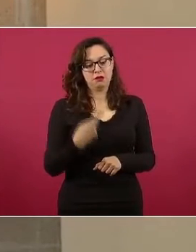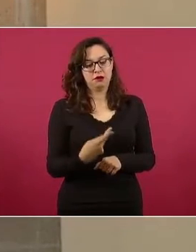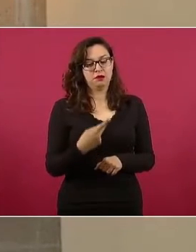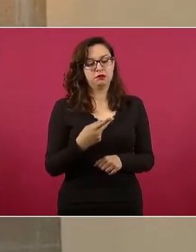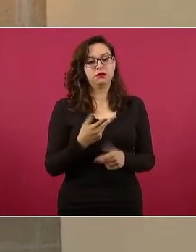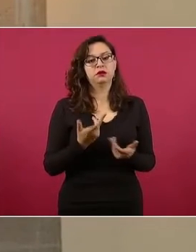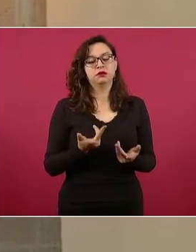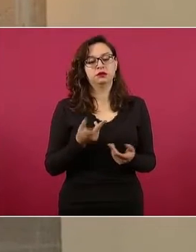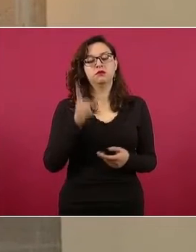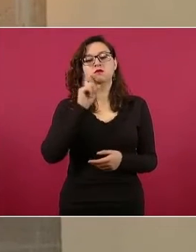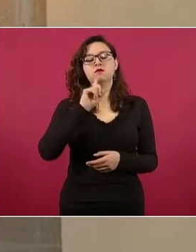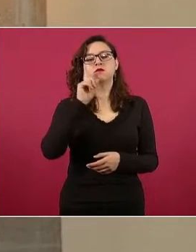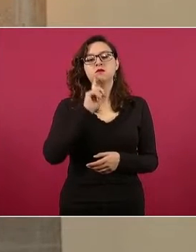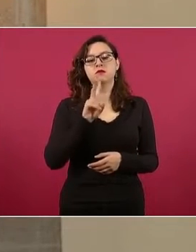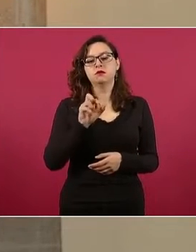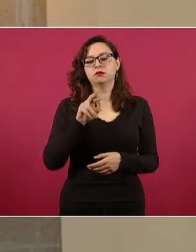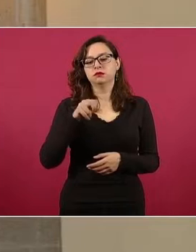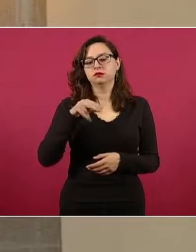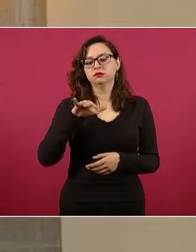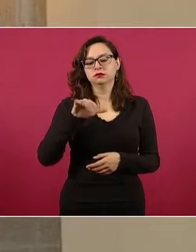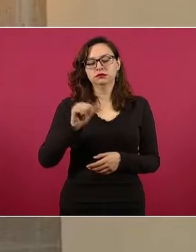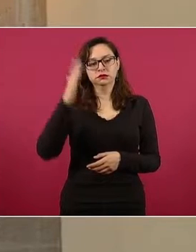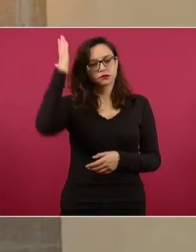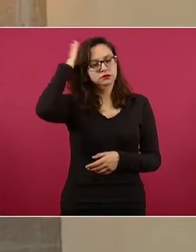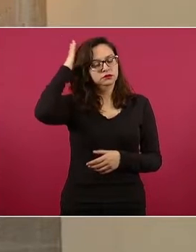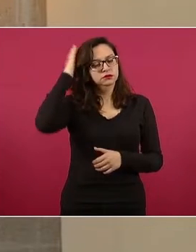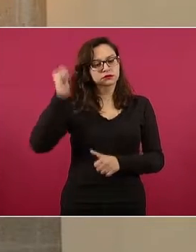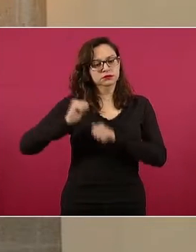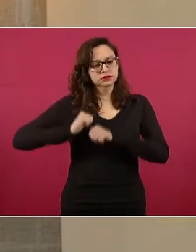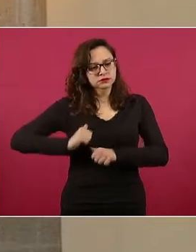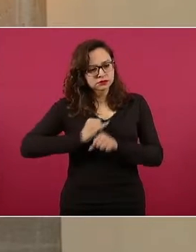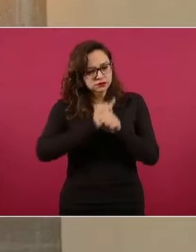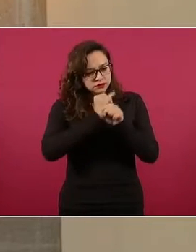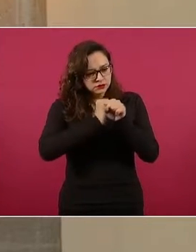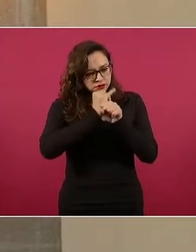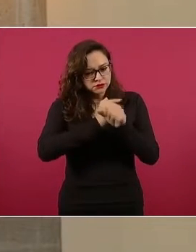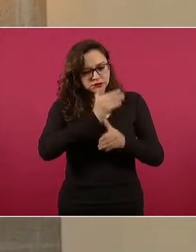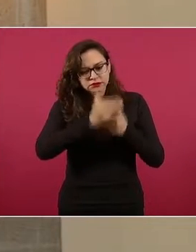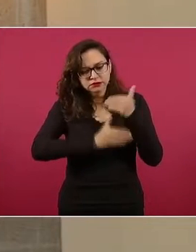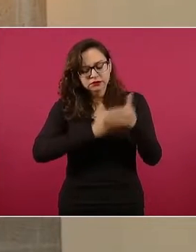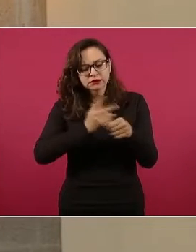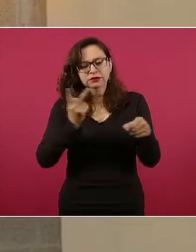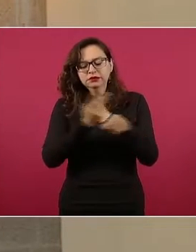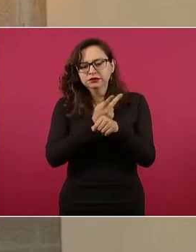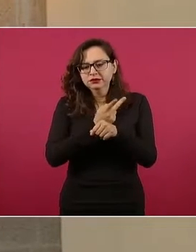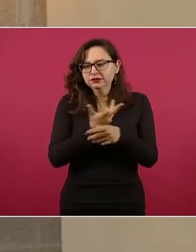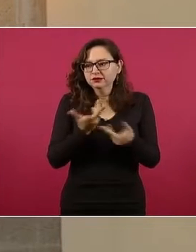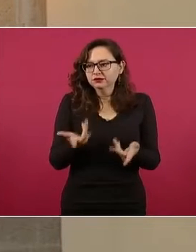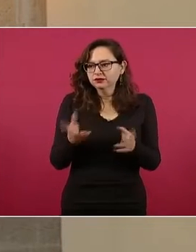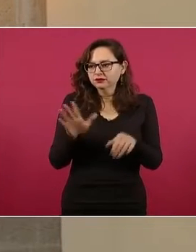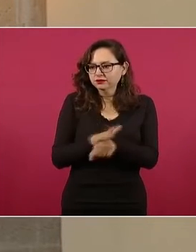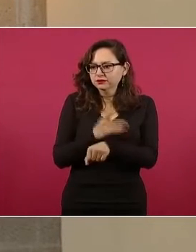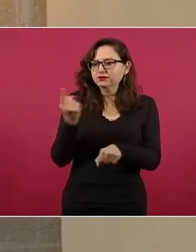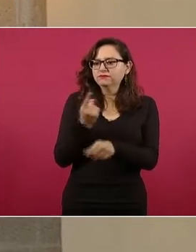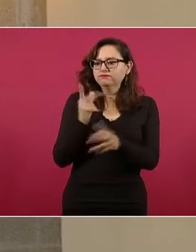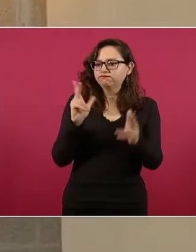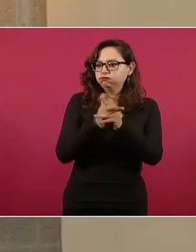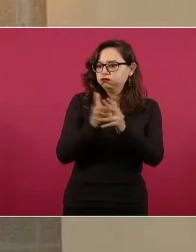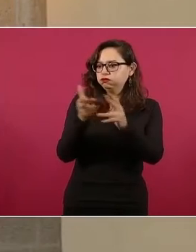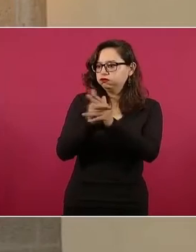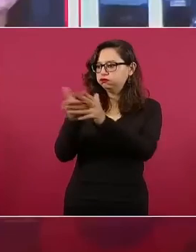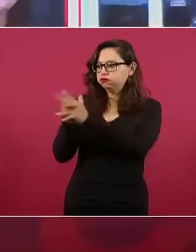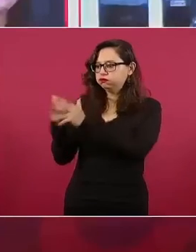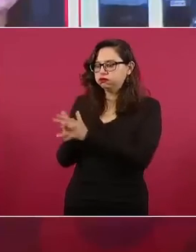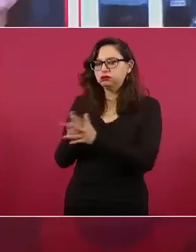la fiscal Verónica Hernández. Después de haber hecho múltiples indagatorias, entrevistas,